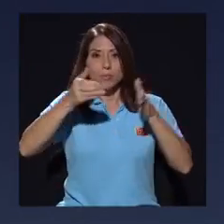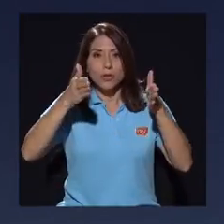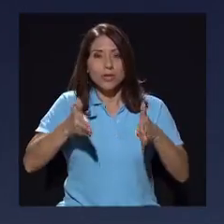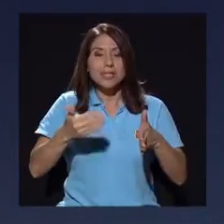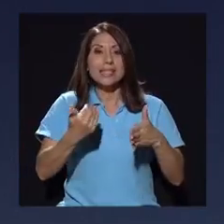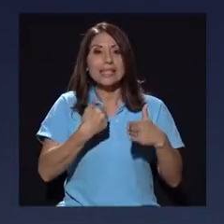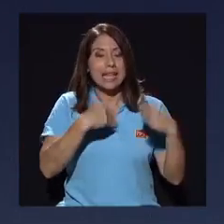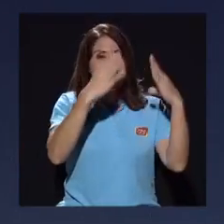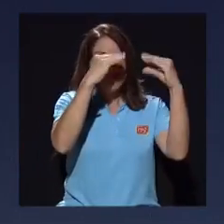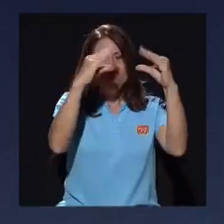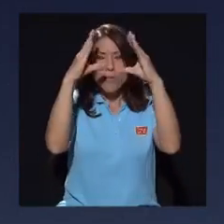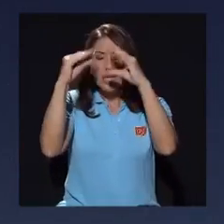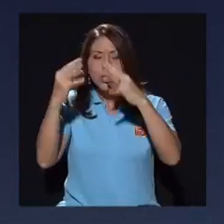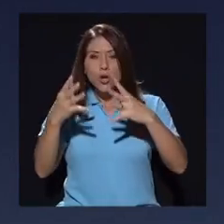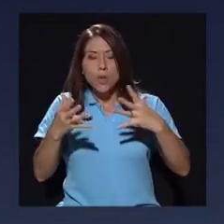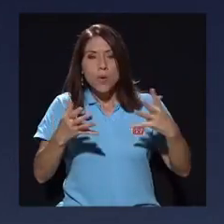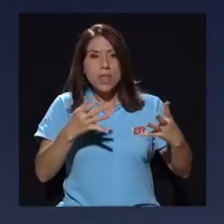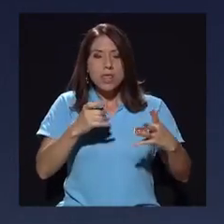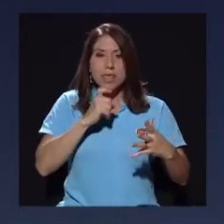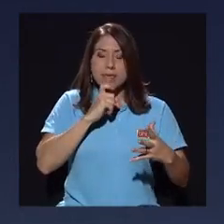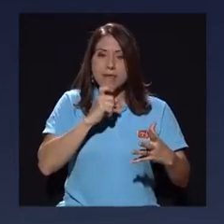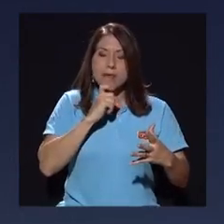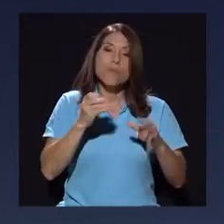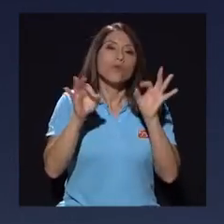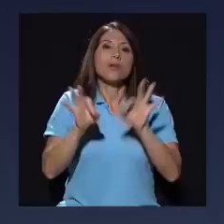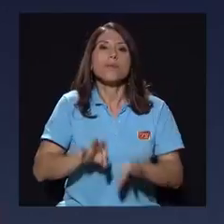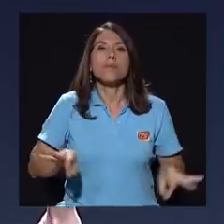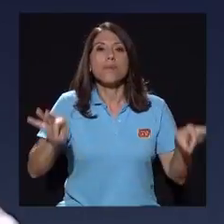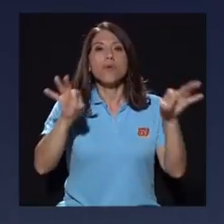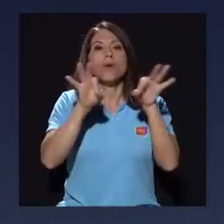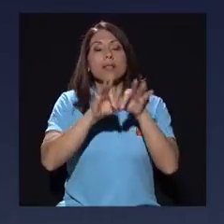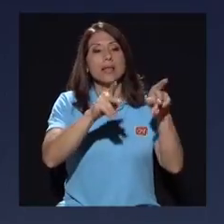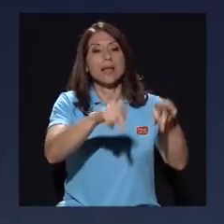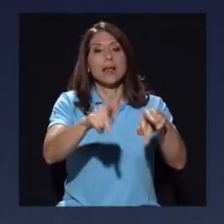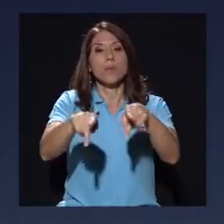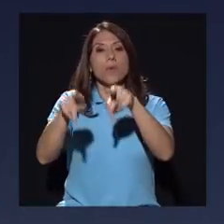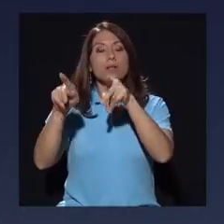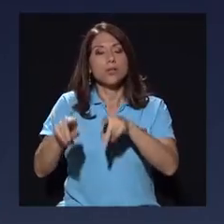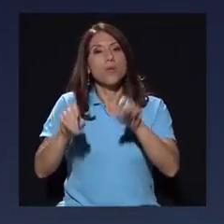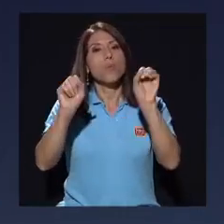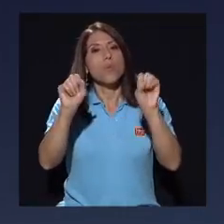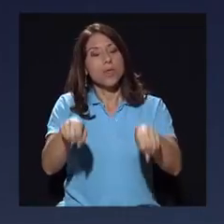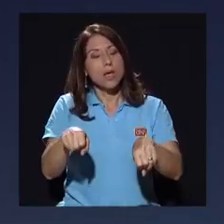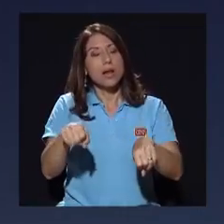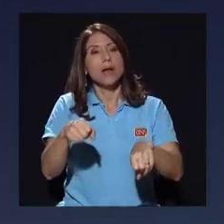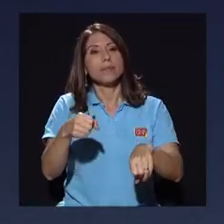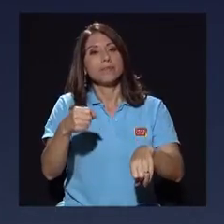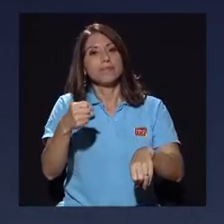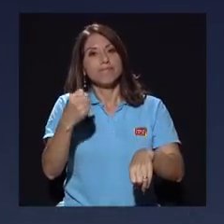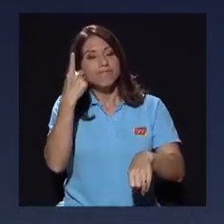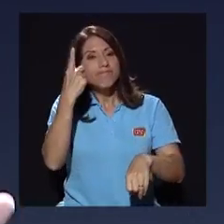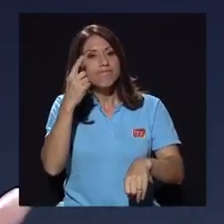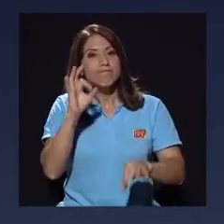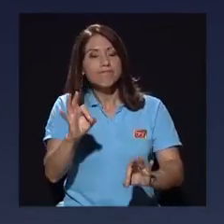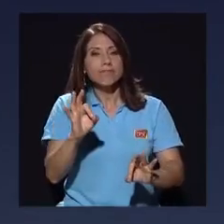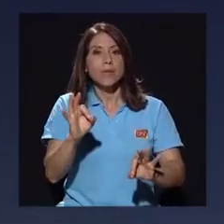periodistas, era muy densa y que era muy importante poder incorporar a la ciudadanía de una forma en que lo pudieran